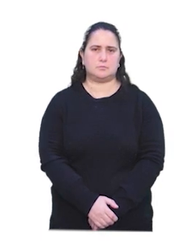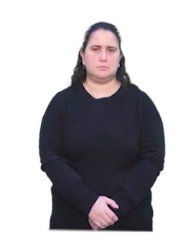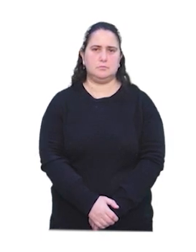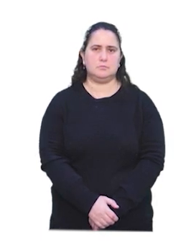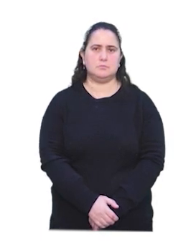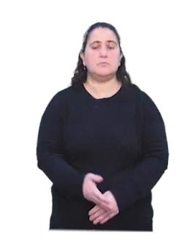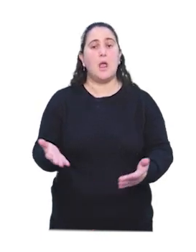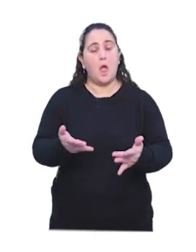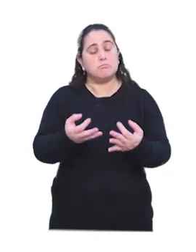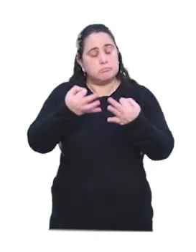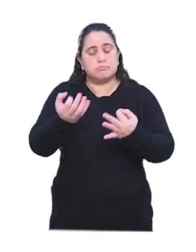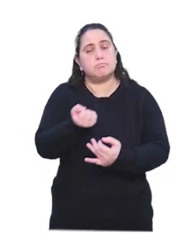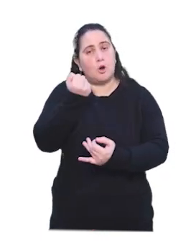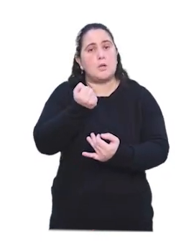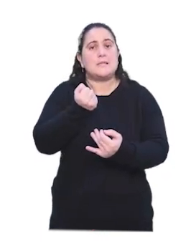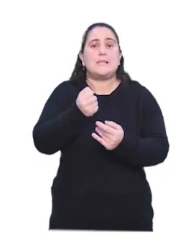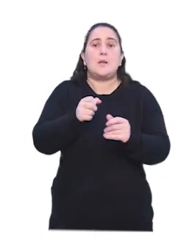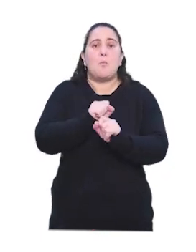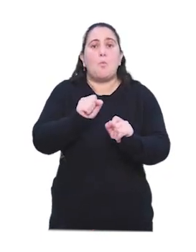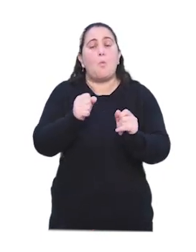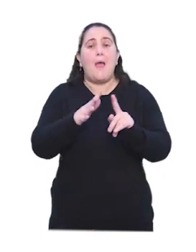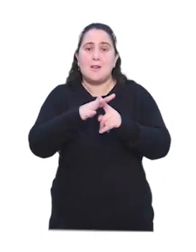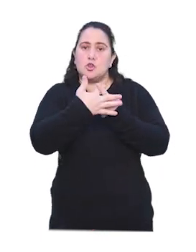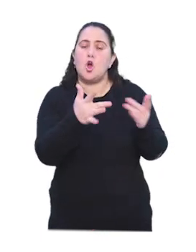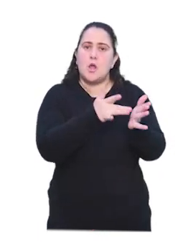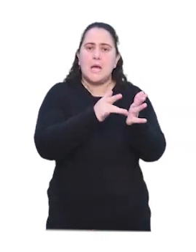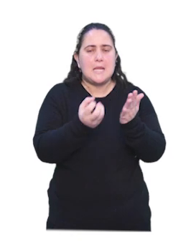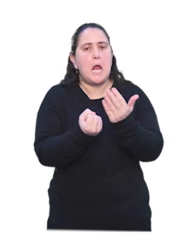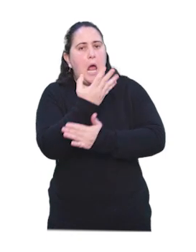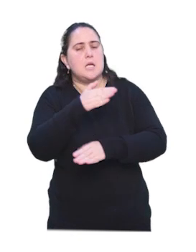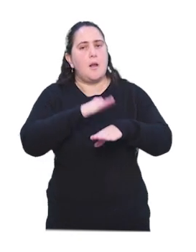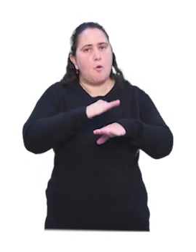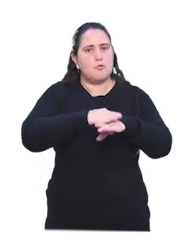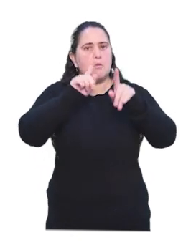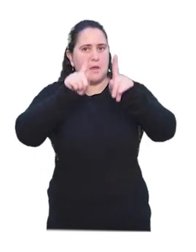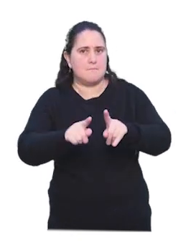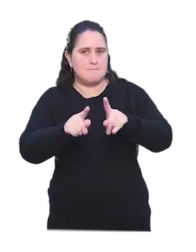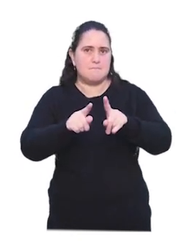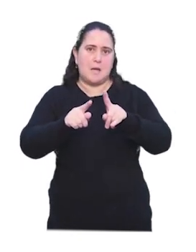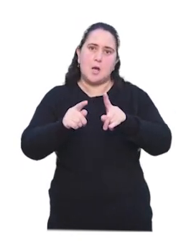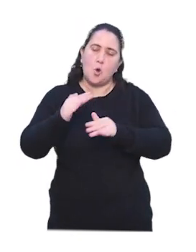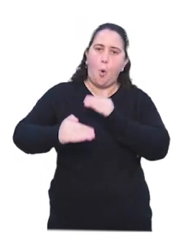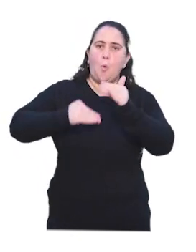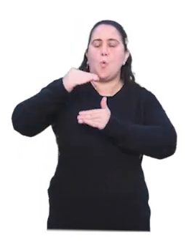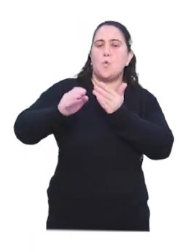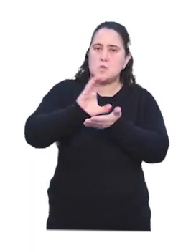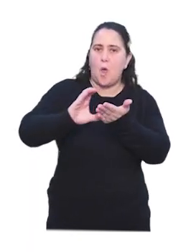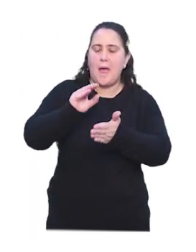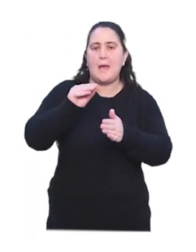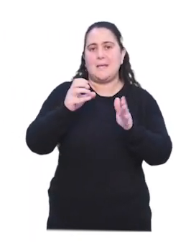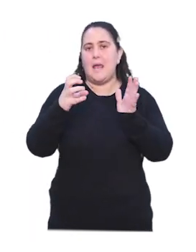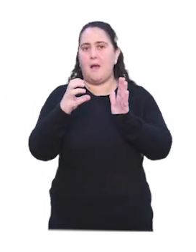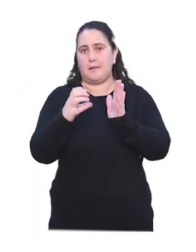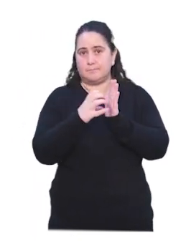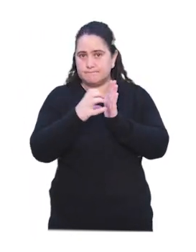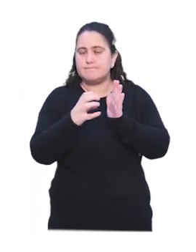Hagamos un uso responsable, crítico y creativo del entorno digital. Construyendo Ciudadanía Digital, placa de cierre